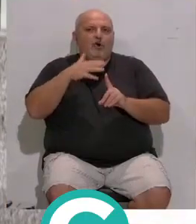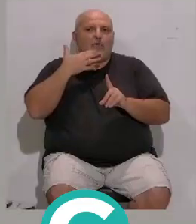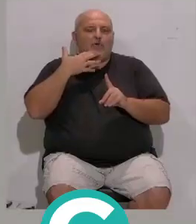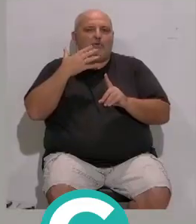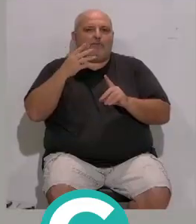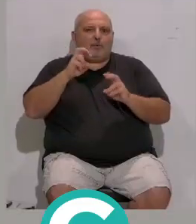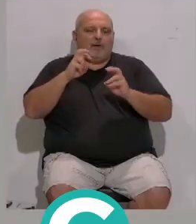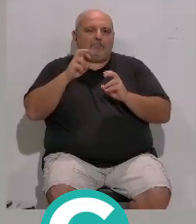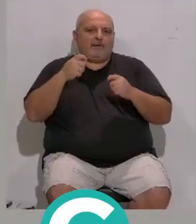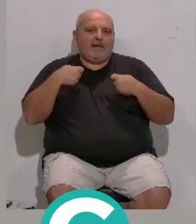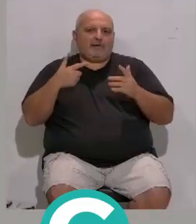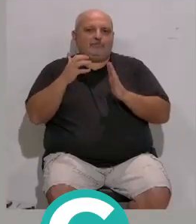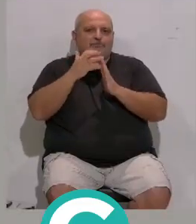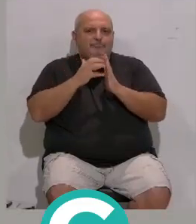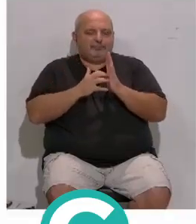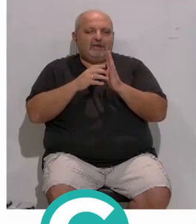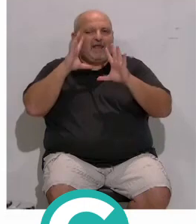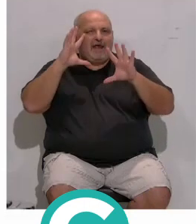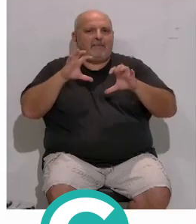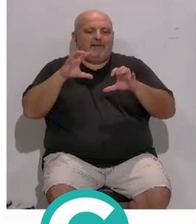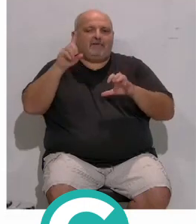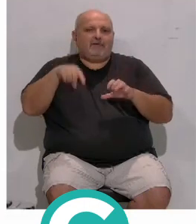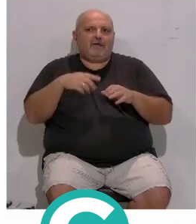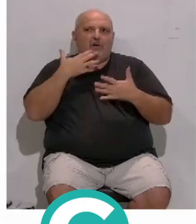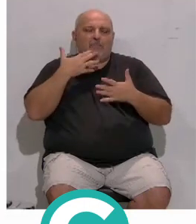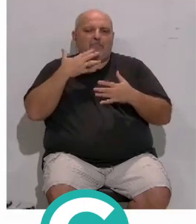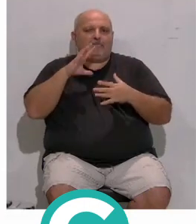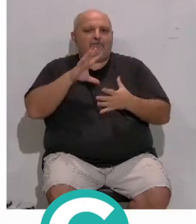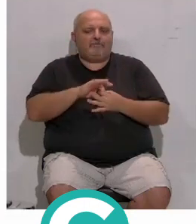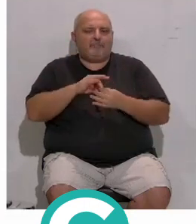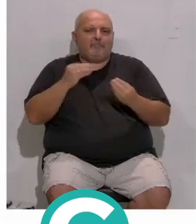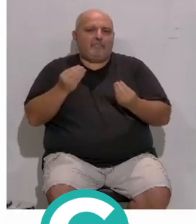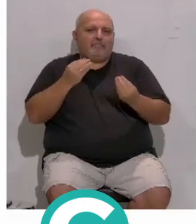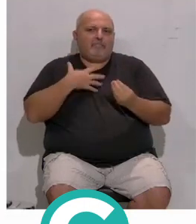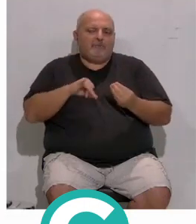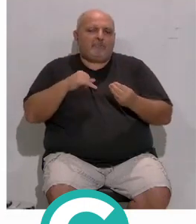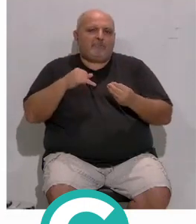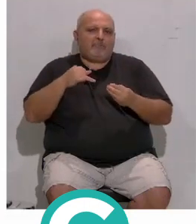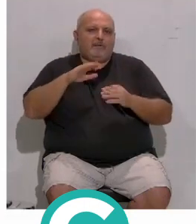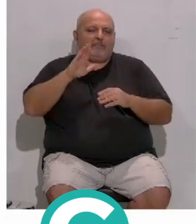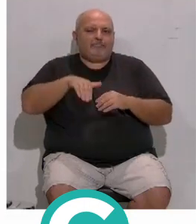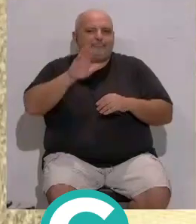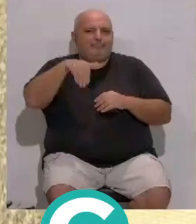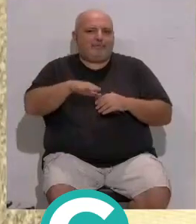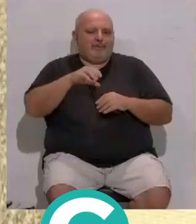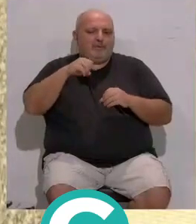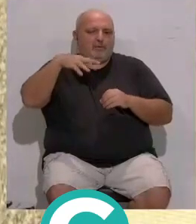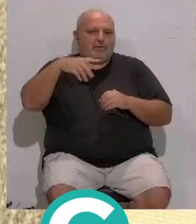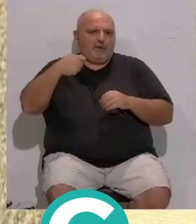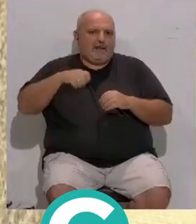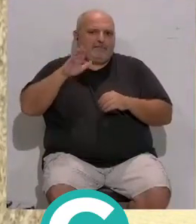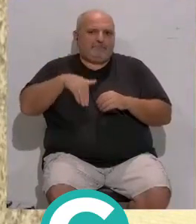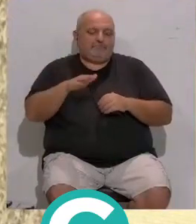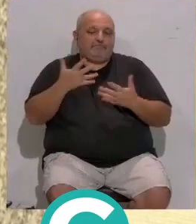optimizar el consumo... ...y aprender también a cómo afrontar... ...de la mejor manera el mercado cambiante actual. Vamos a ver